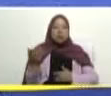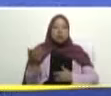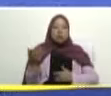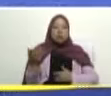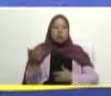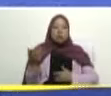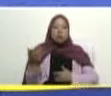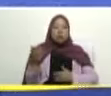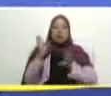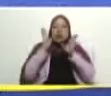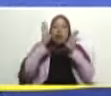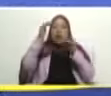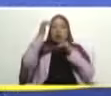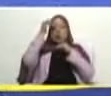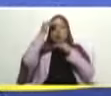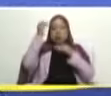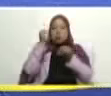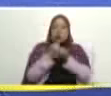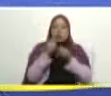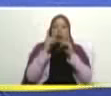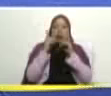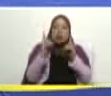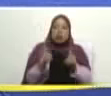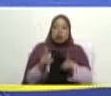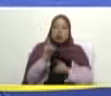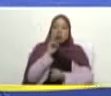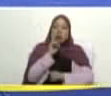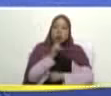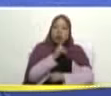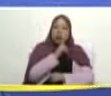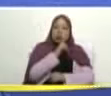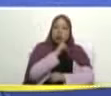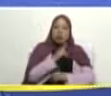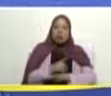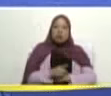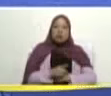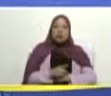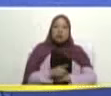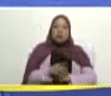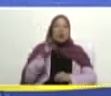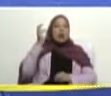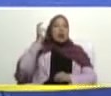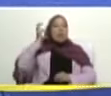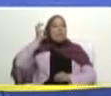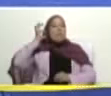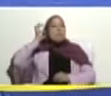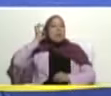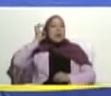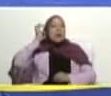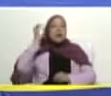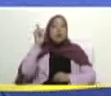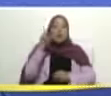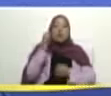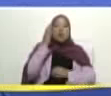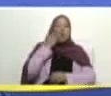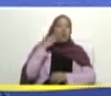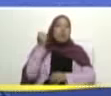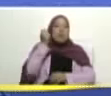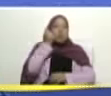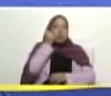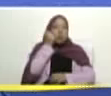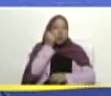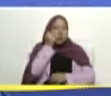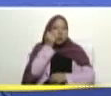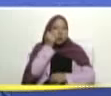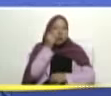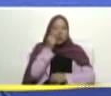atención he decidido nombrar madrinas y padrinos por los 23 estados